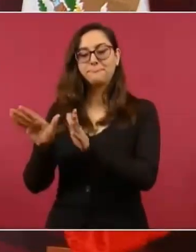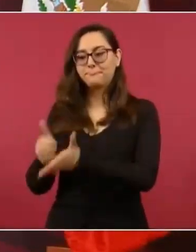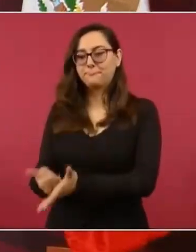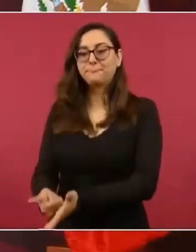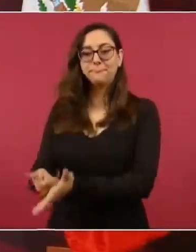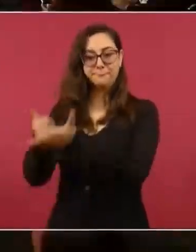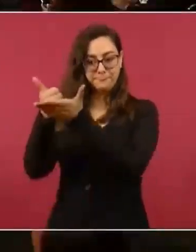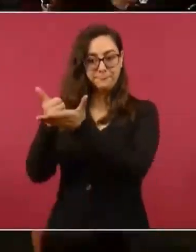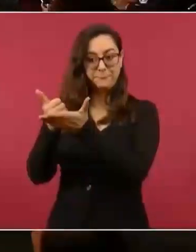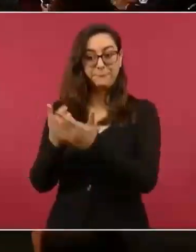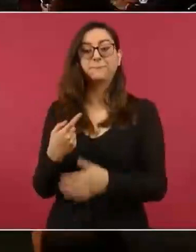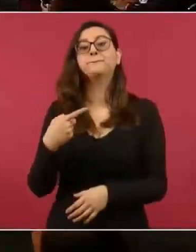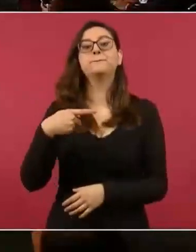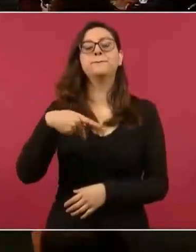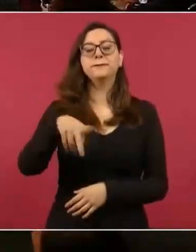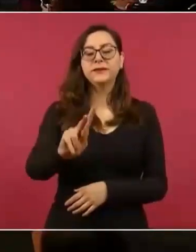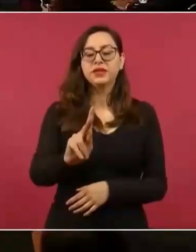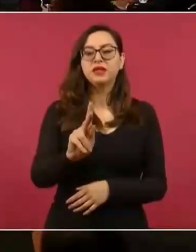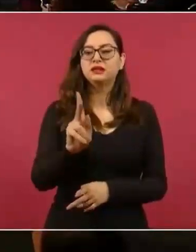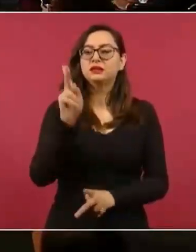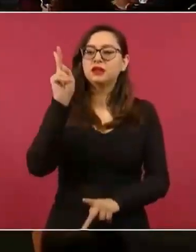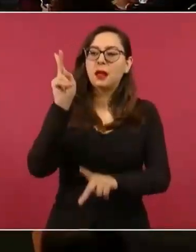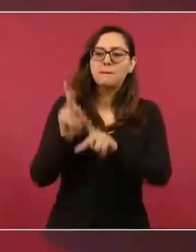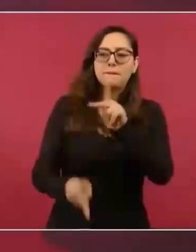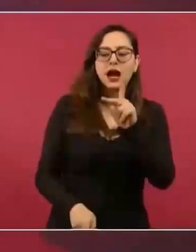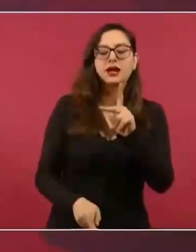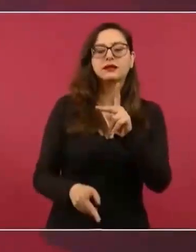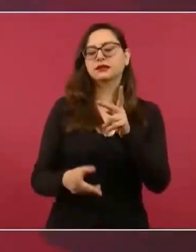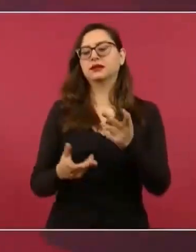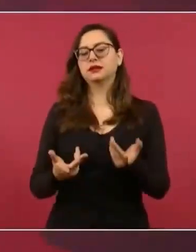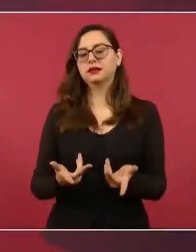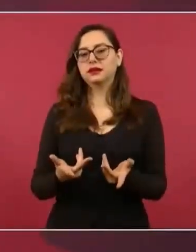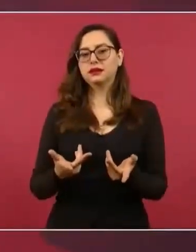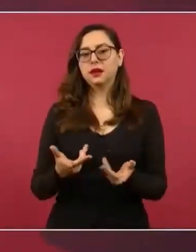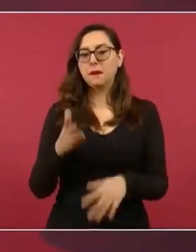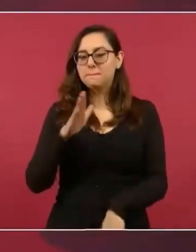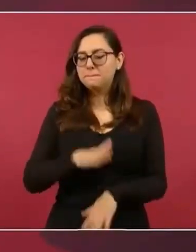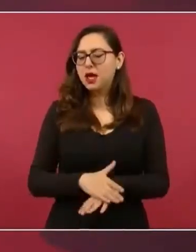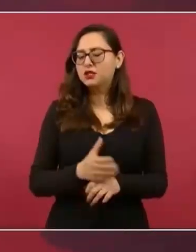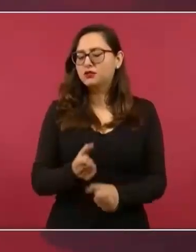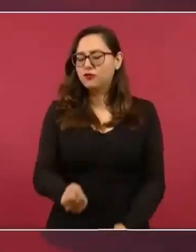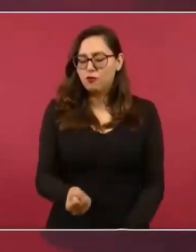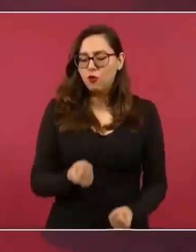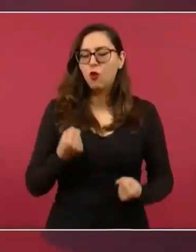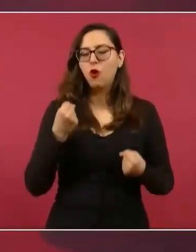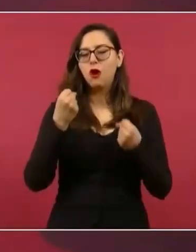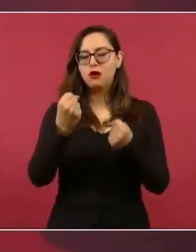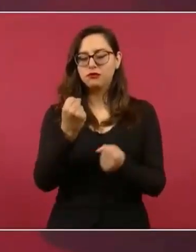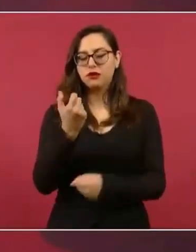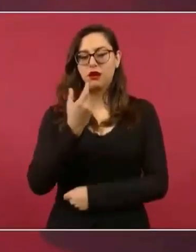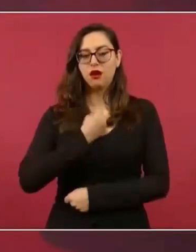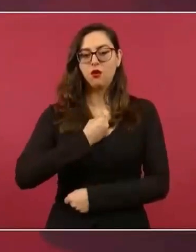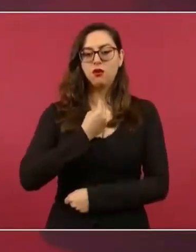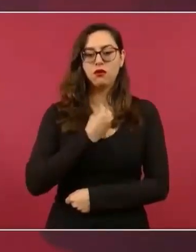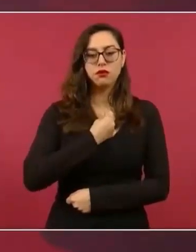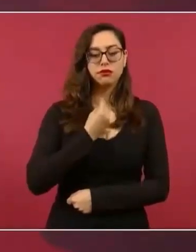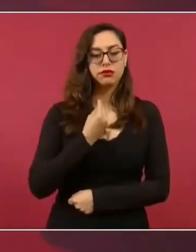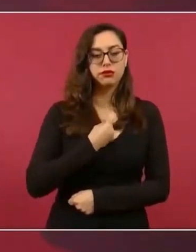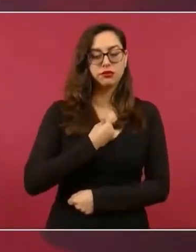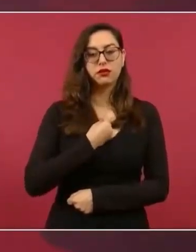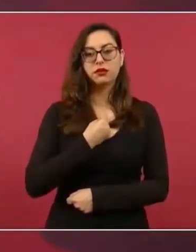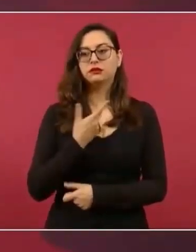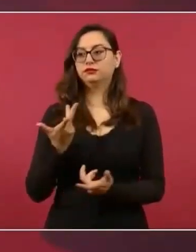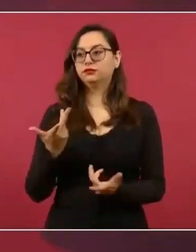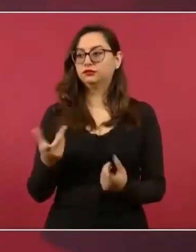resistido y que no se haya echado a perder por